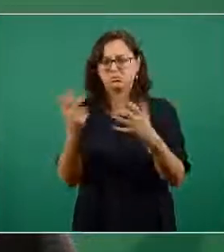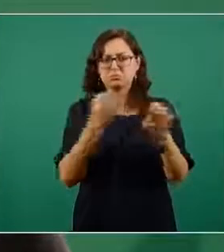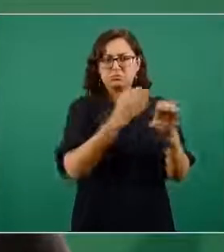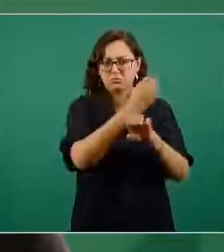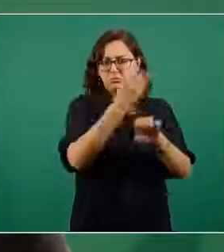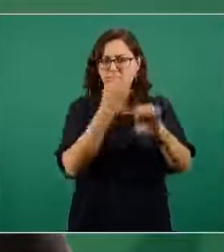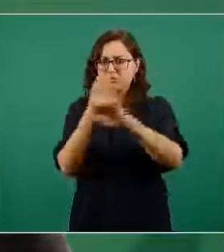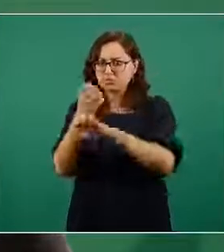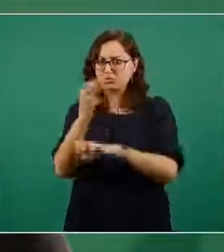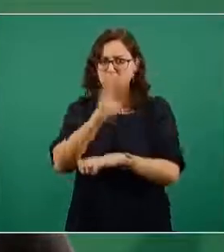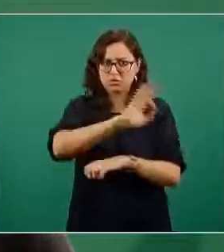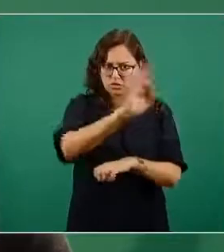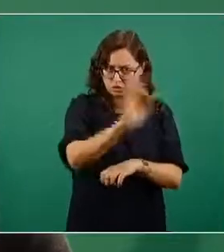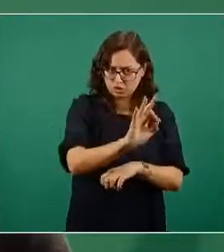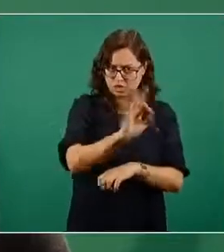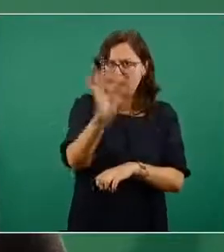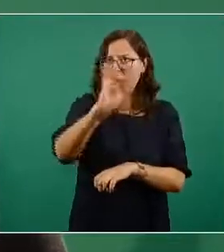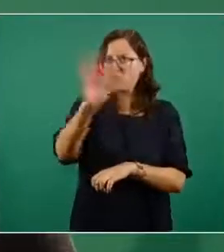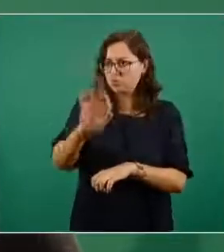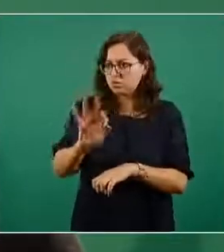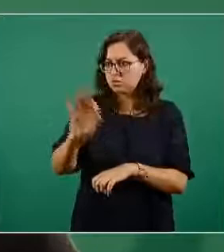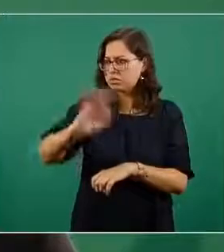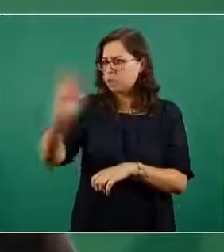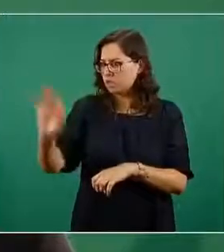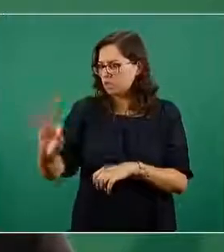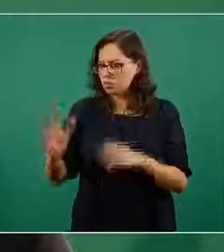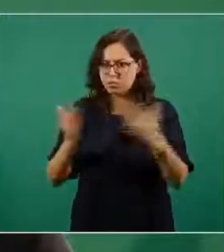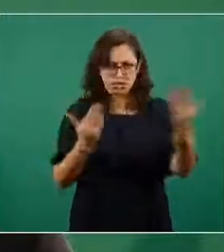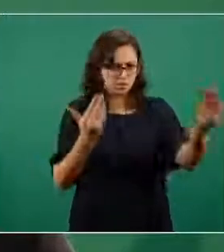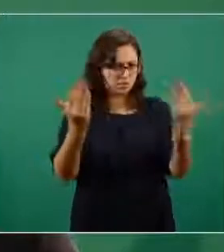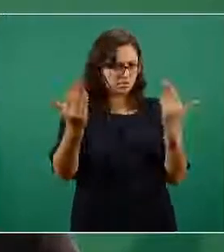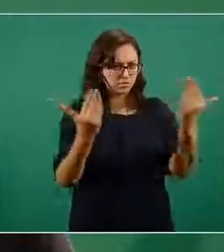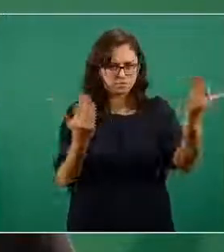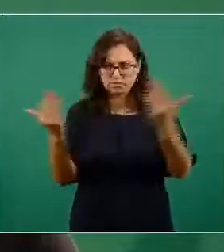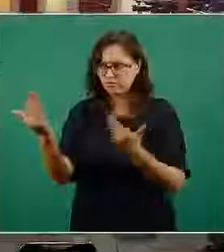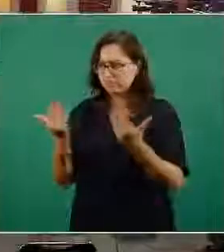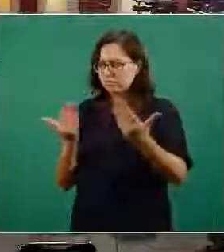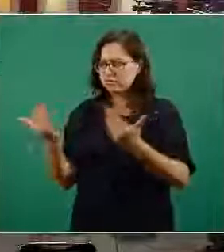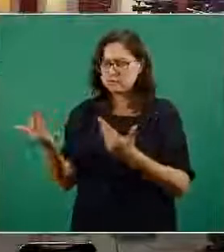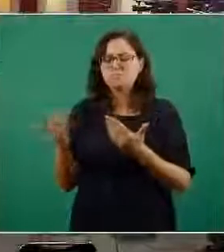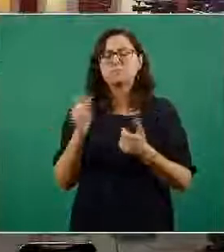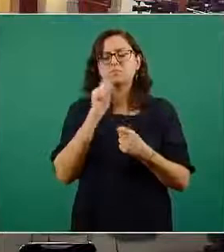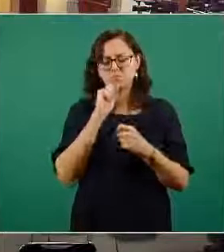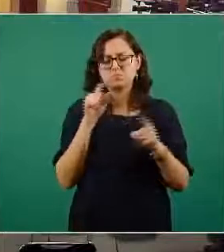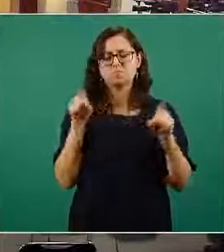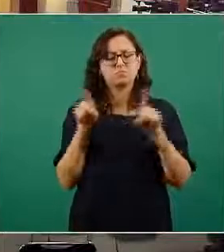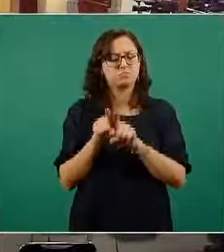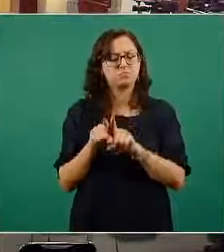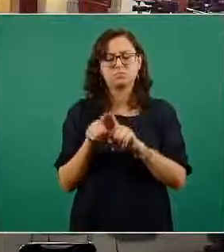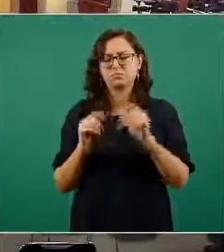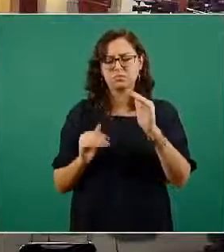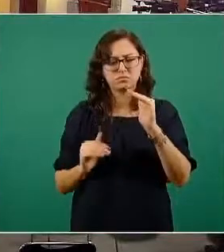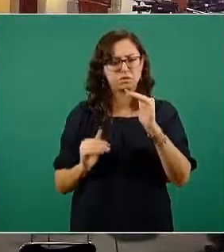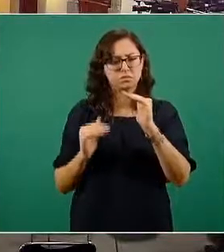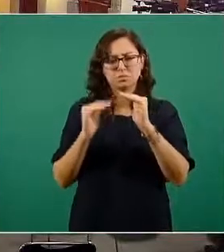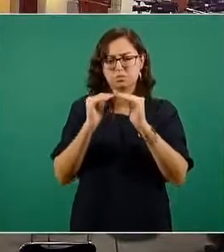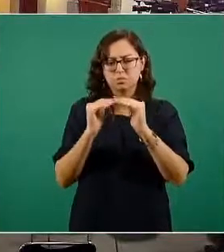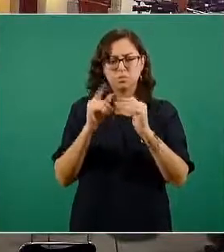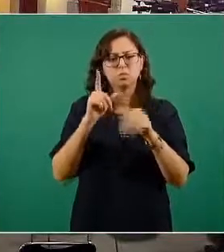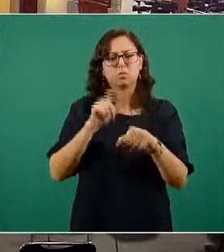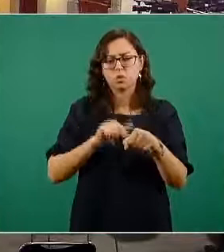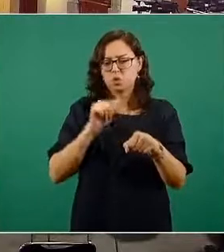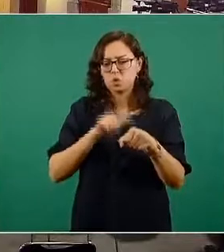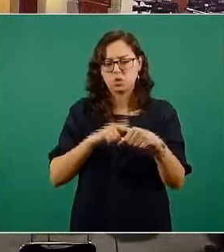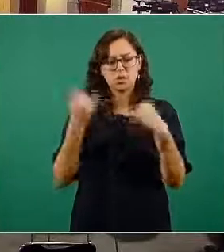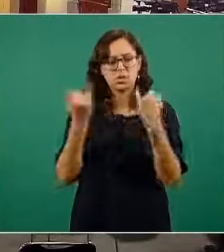tasa que sería la manera correcta de comparar entre entidades federativas tienen también la misma coloración